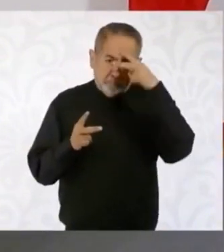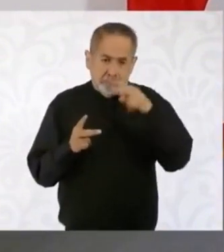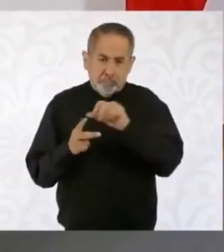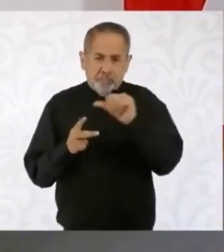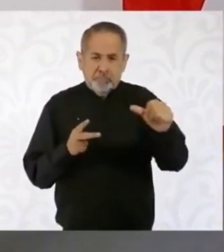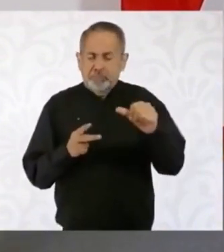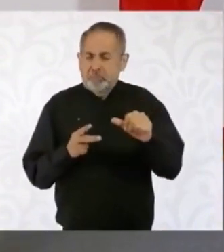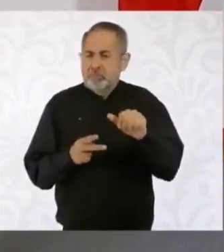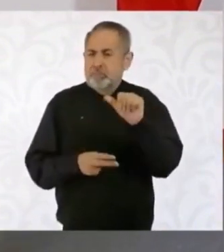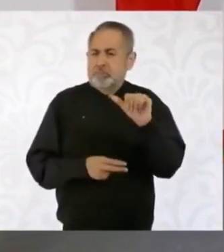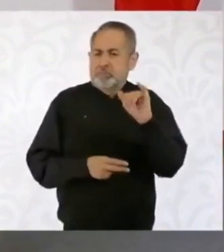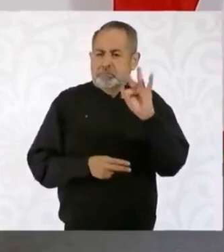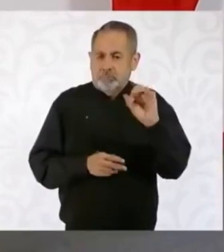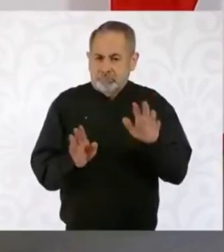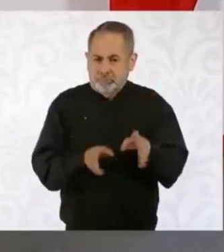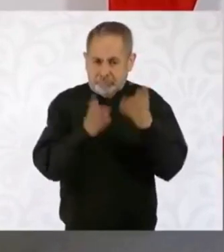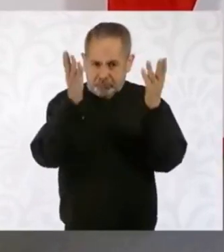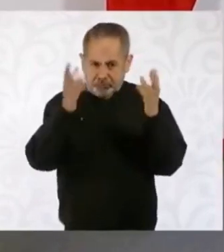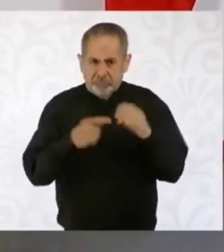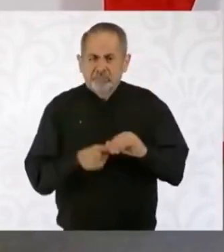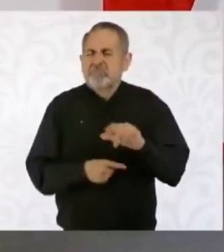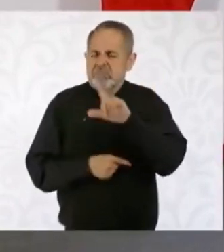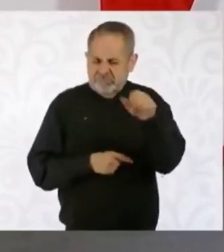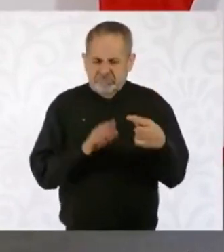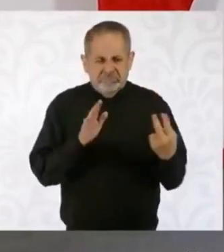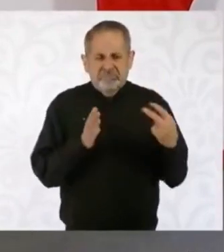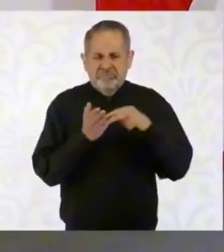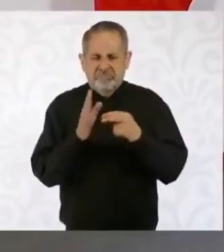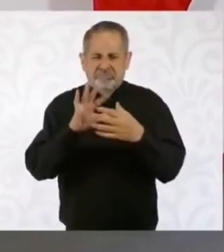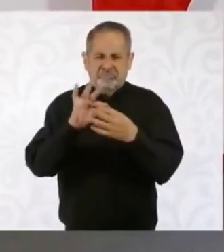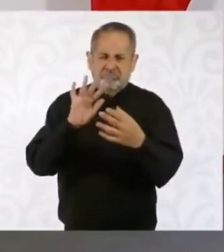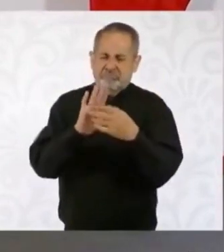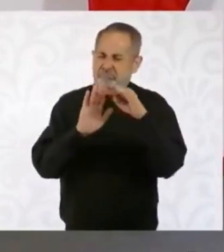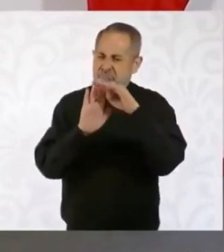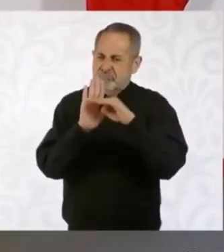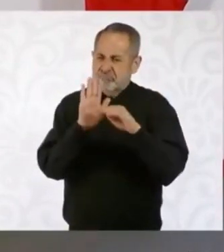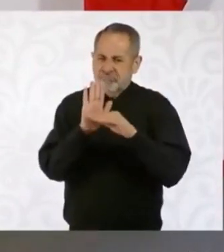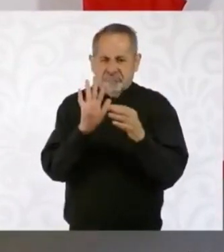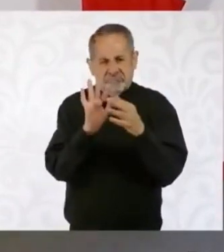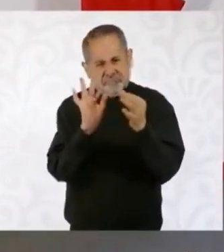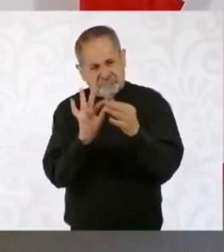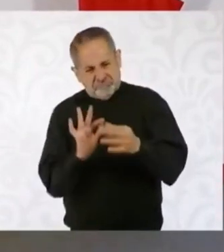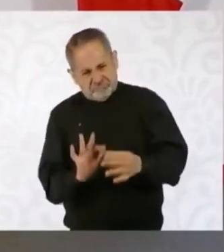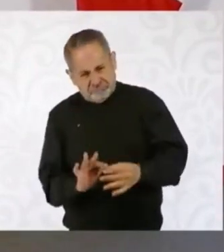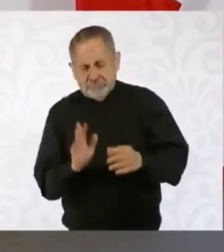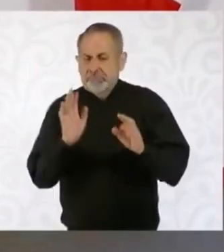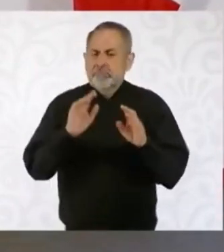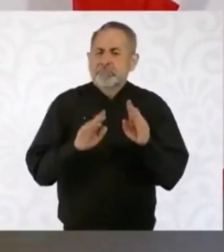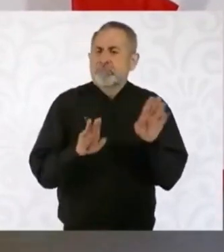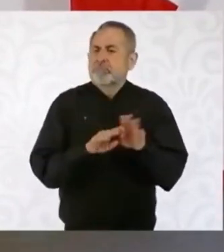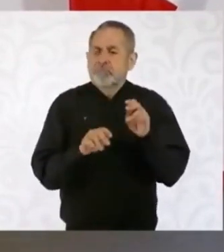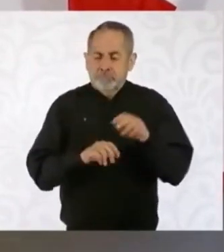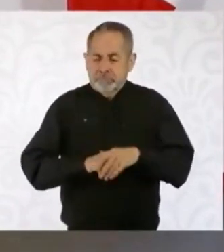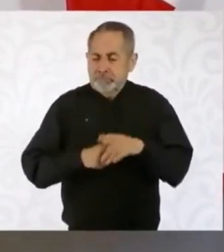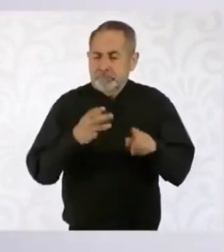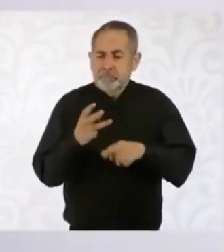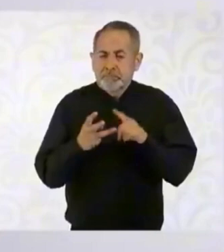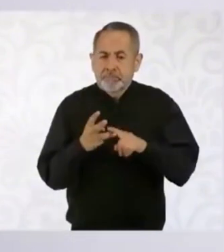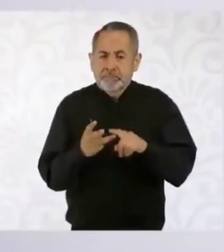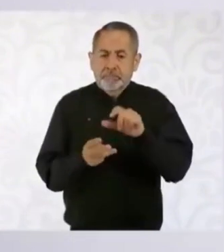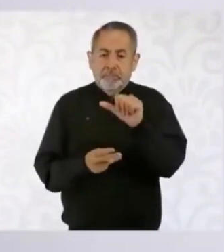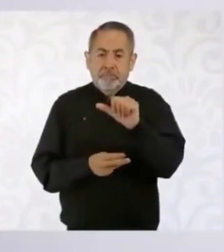que ya también vamos a explicarles algunas situaciones de este tren, y luego el Aifa